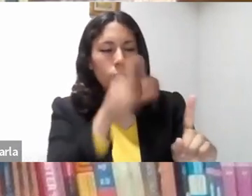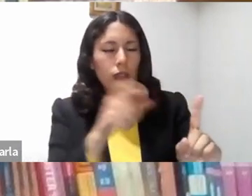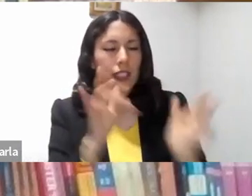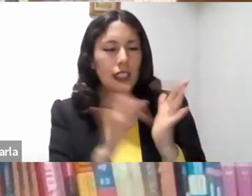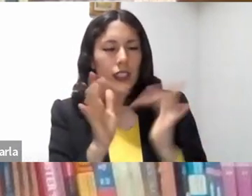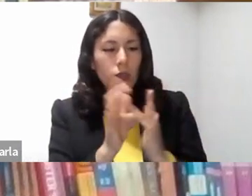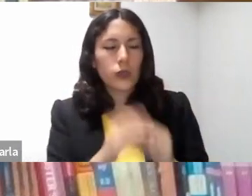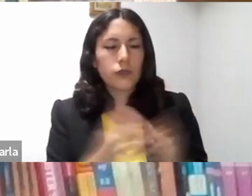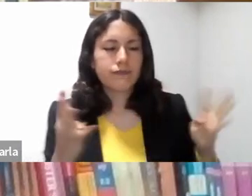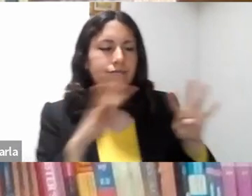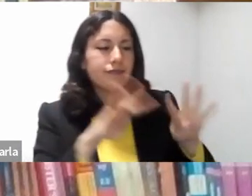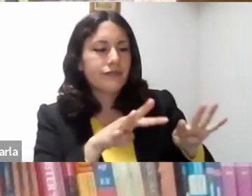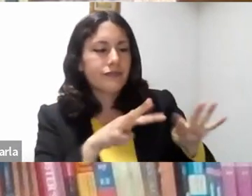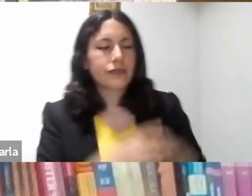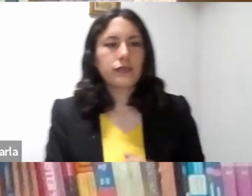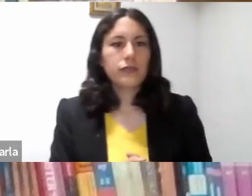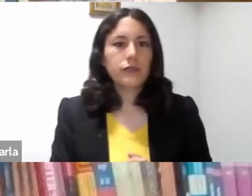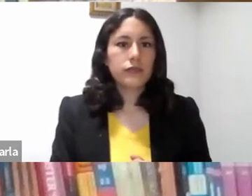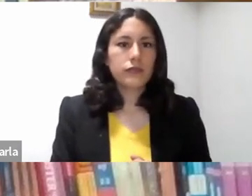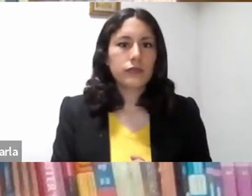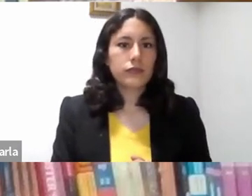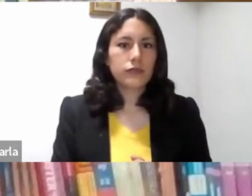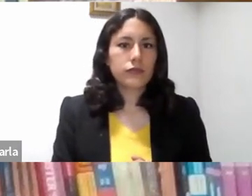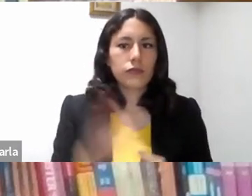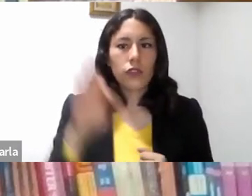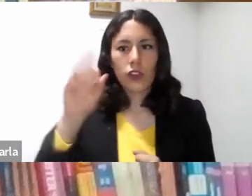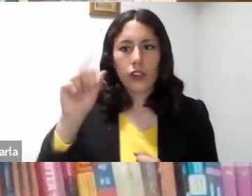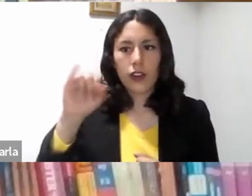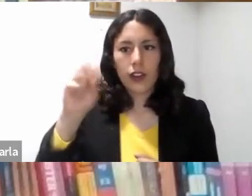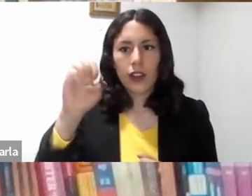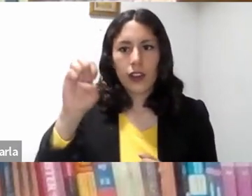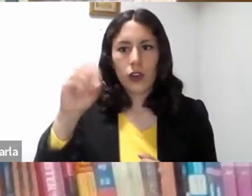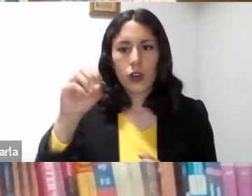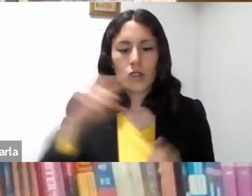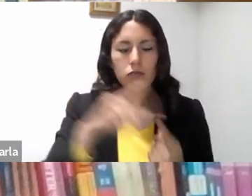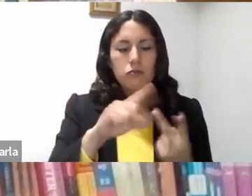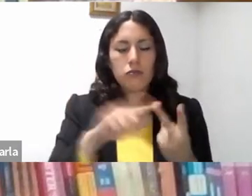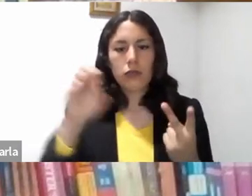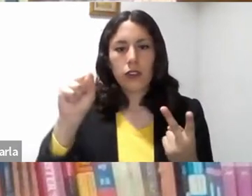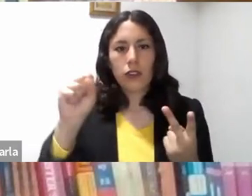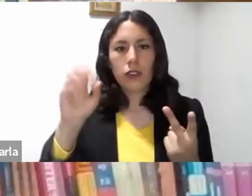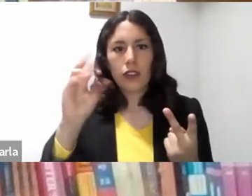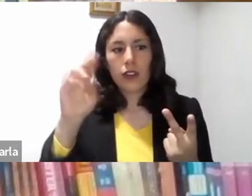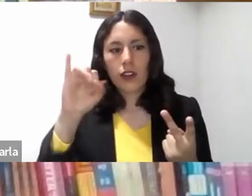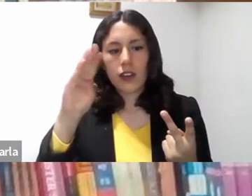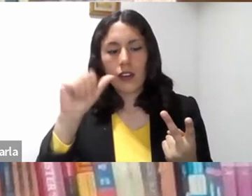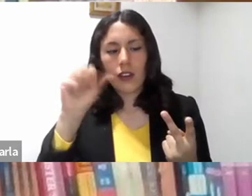Por lo cual los fariseos y los escribas murmuraban entre sí, este recibe a los pecadores y come con ellos.